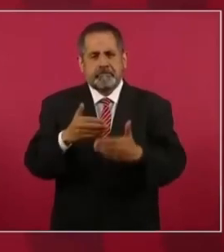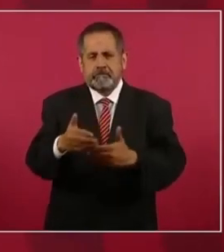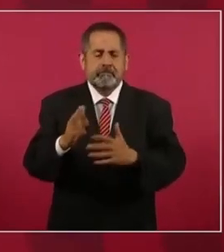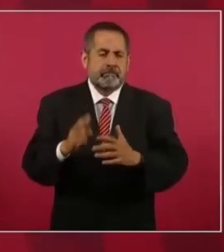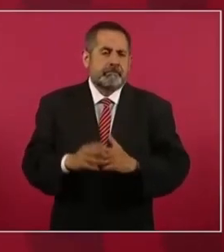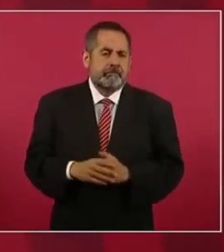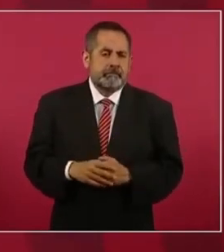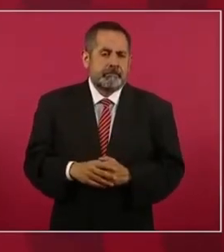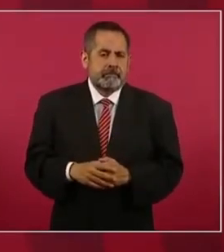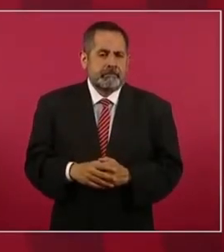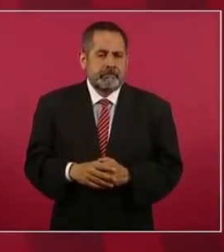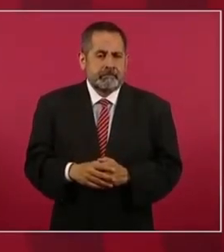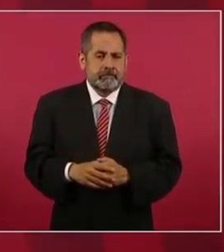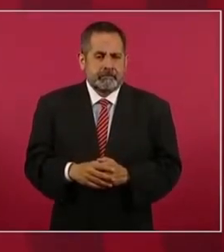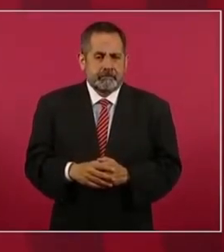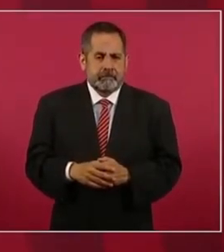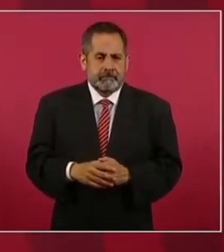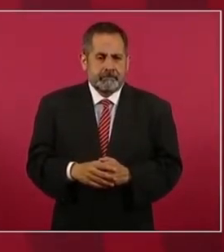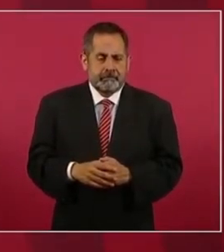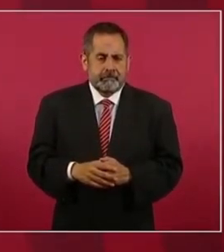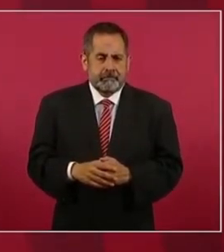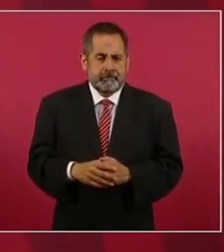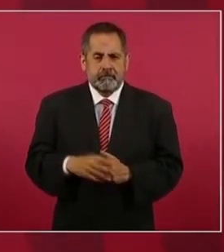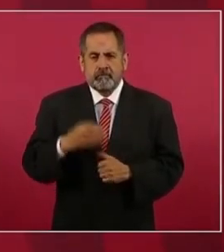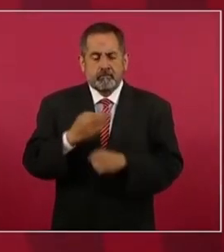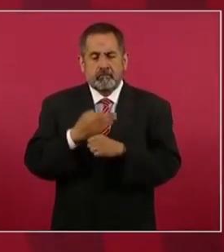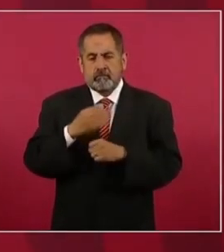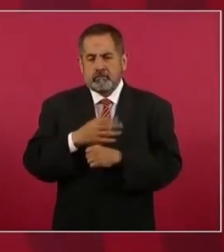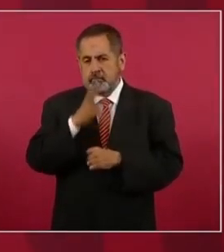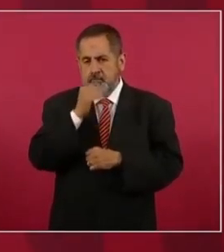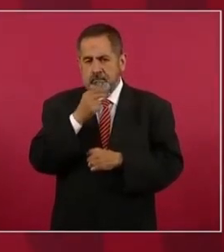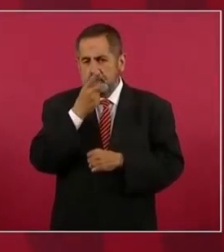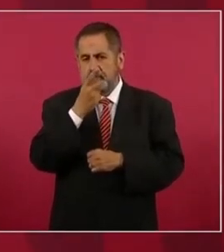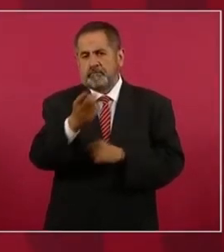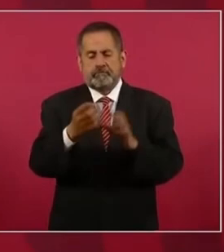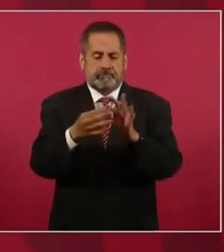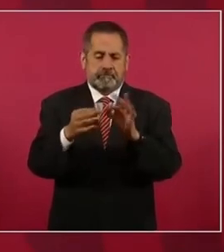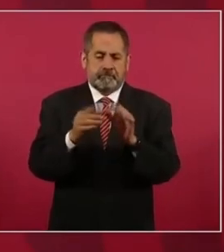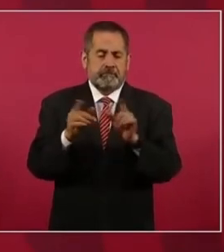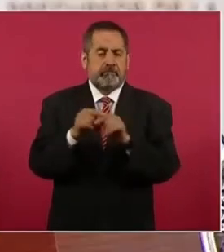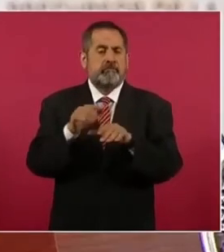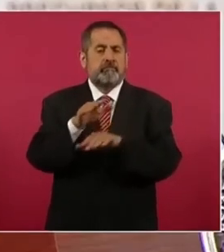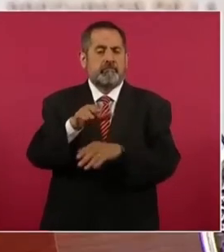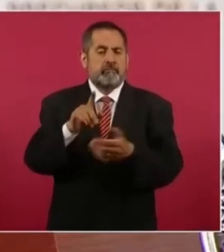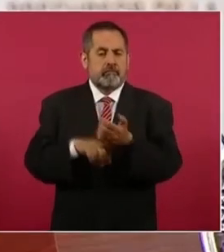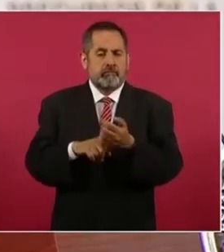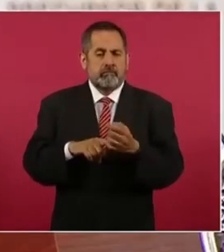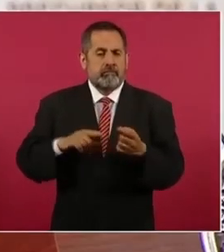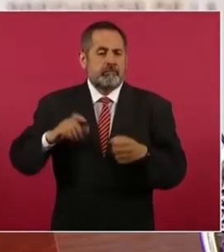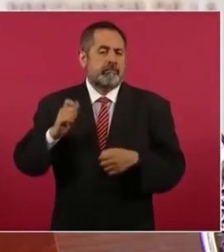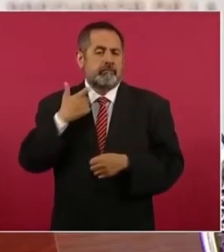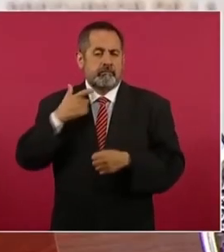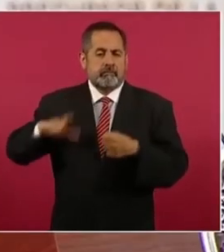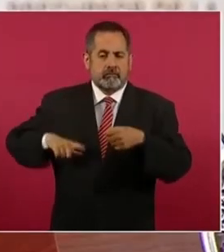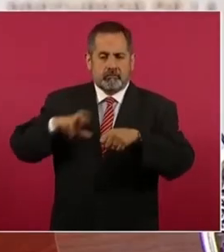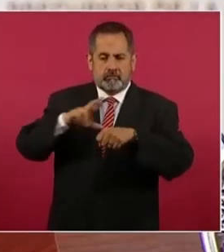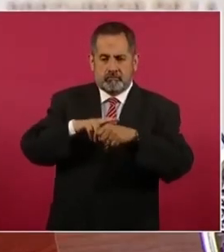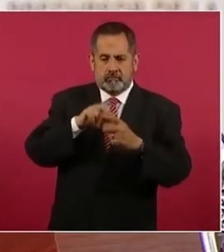comentar nada con relación a los gobernadores